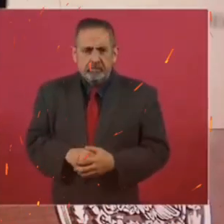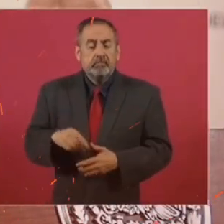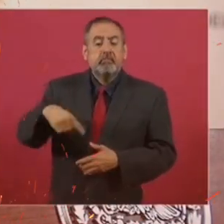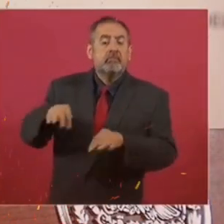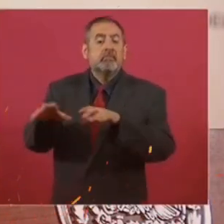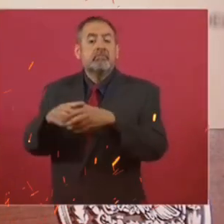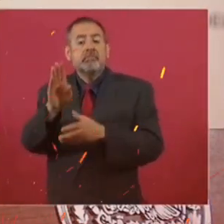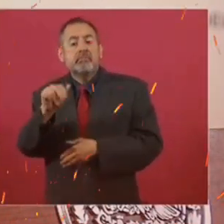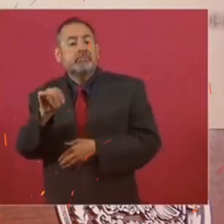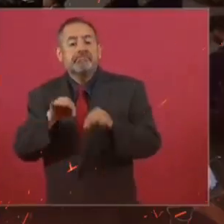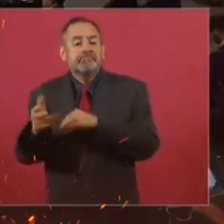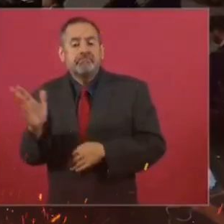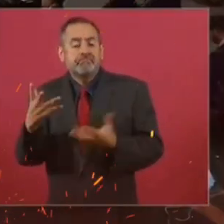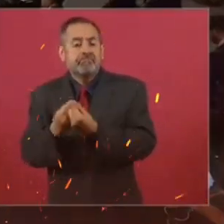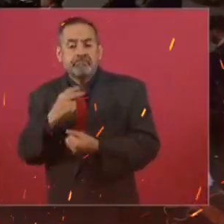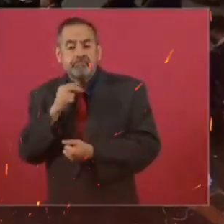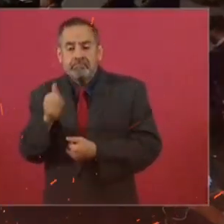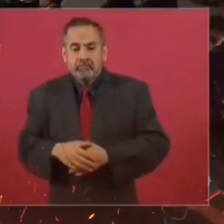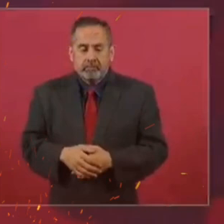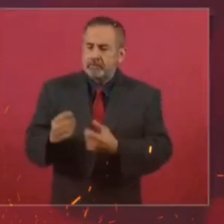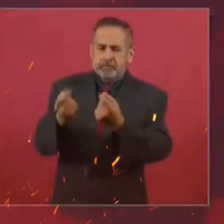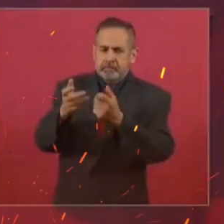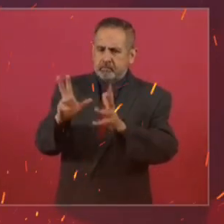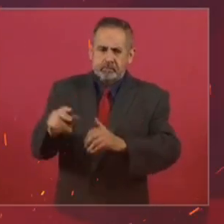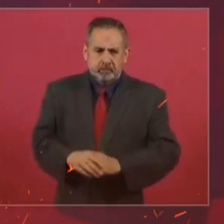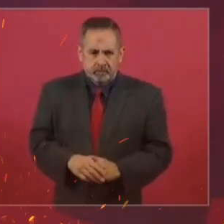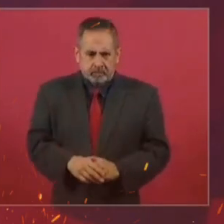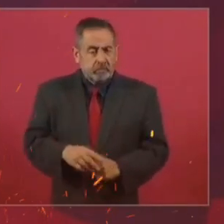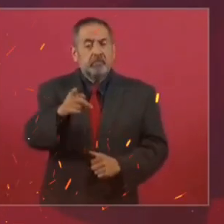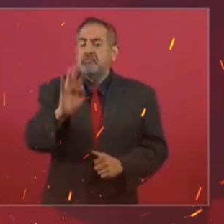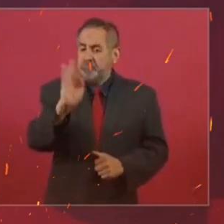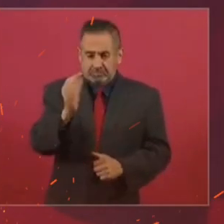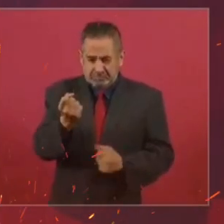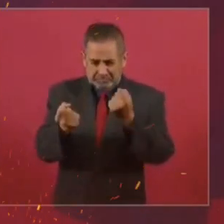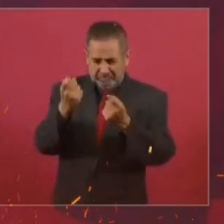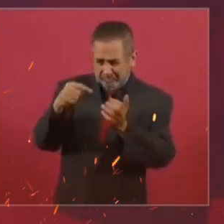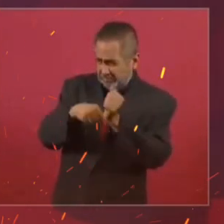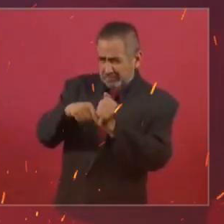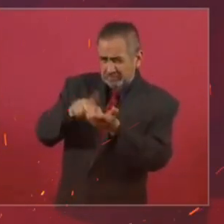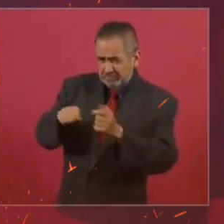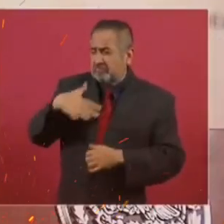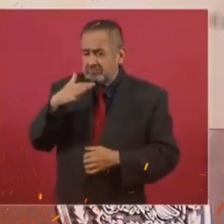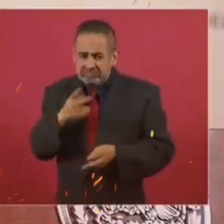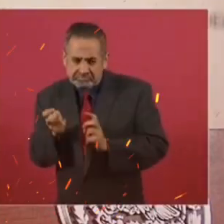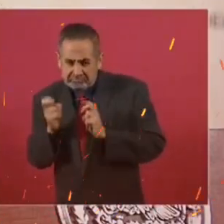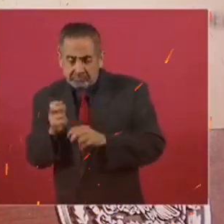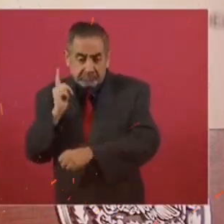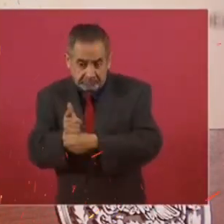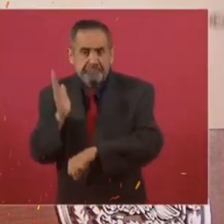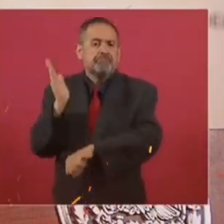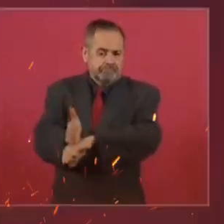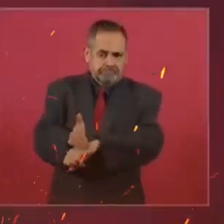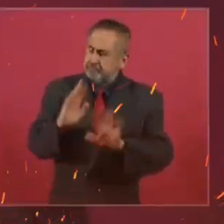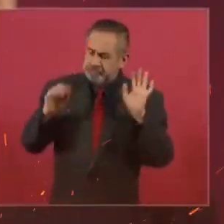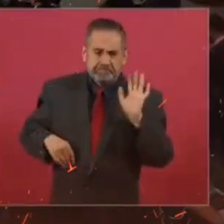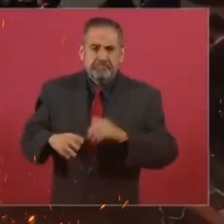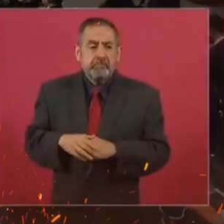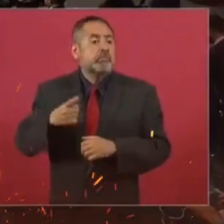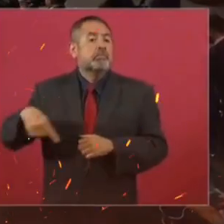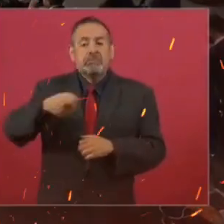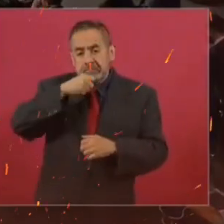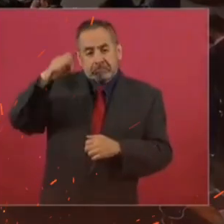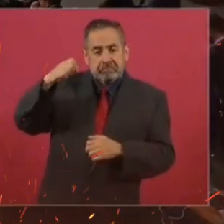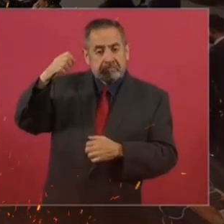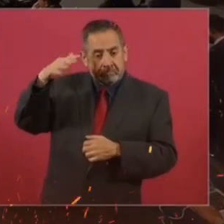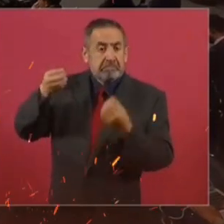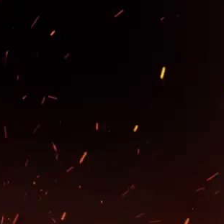¿Los trabajadores que estaban en Bancefi ya no trabajan ahora para el bienestar? Ya hay algunos que no. Bien. Y si hay fraude, se castiga a los responsables y no se afecta